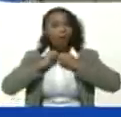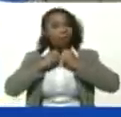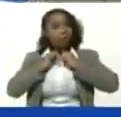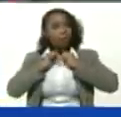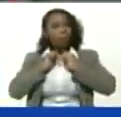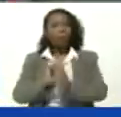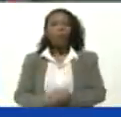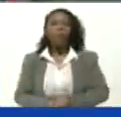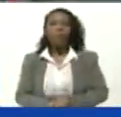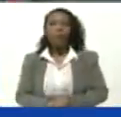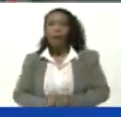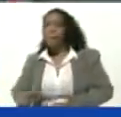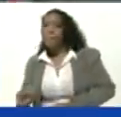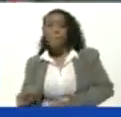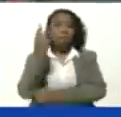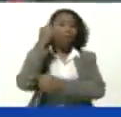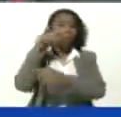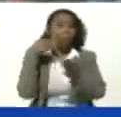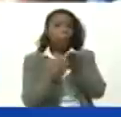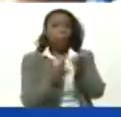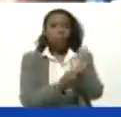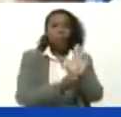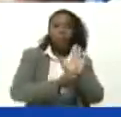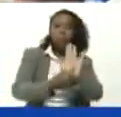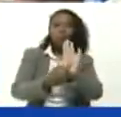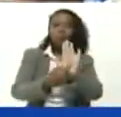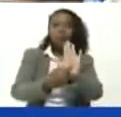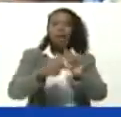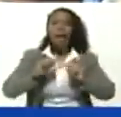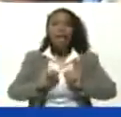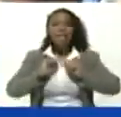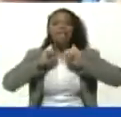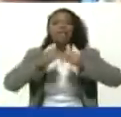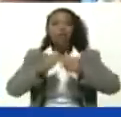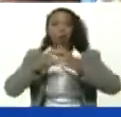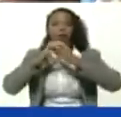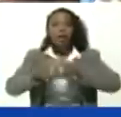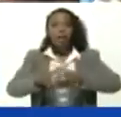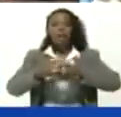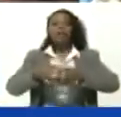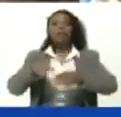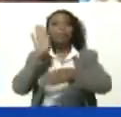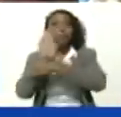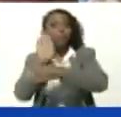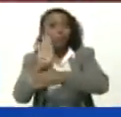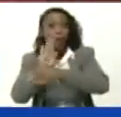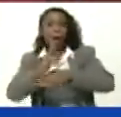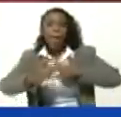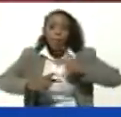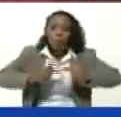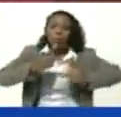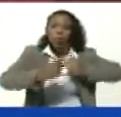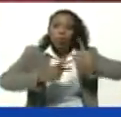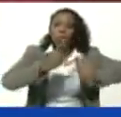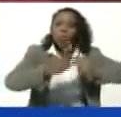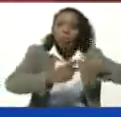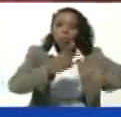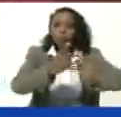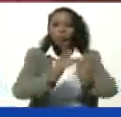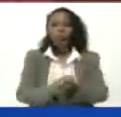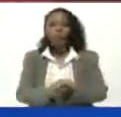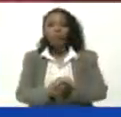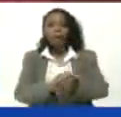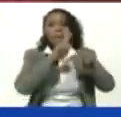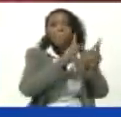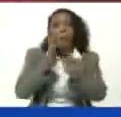Fue el primero Que me mostró Inicio de clase Seguro Y progresivo Plan